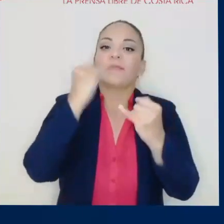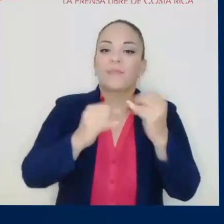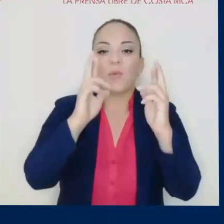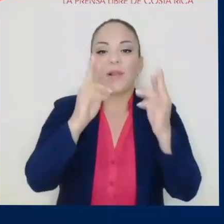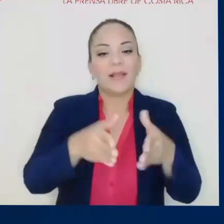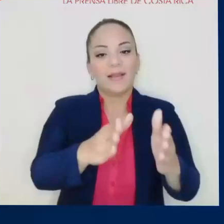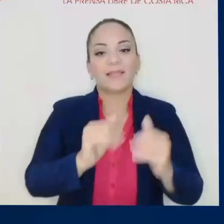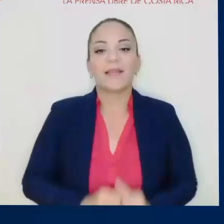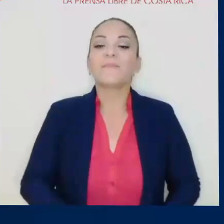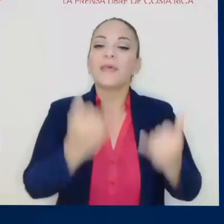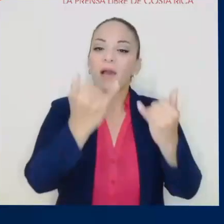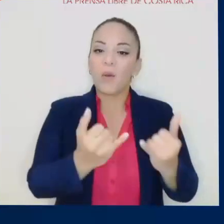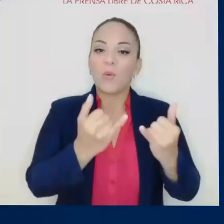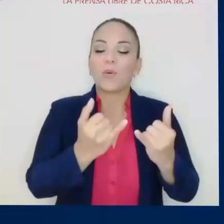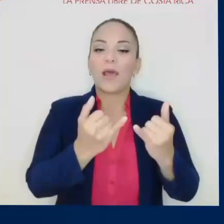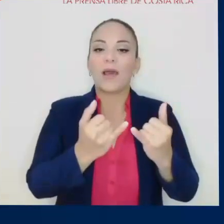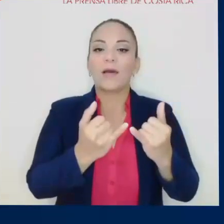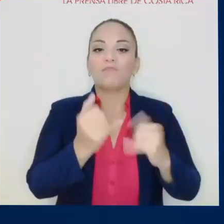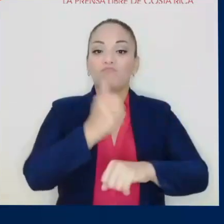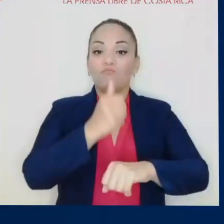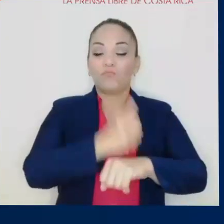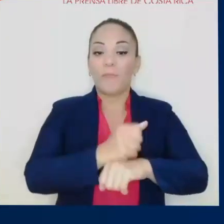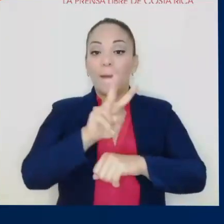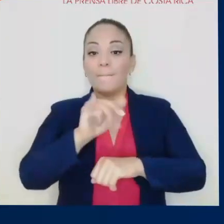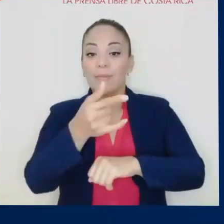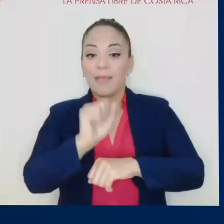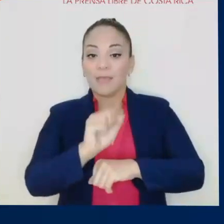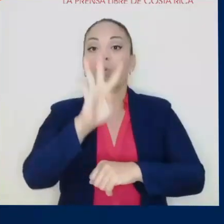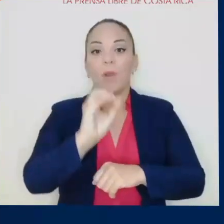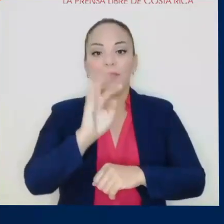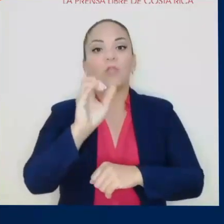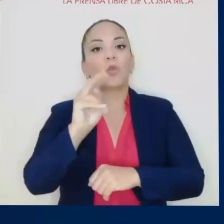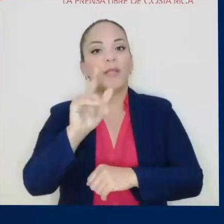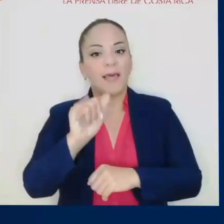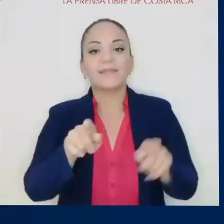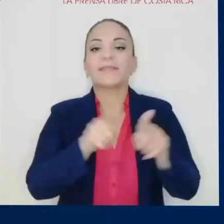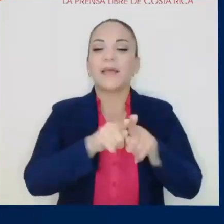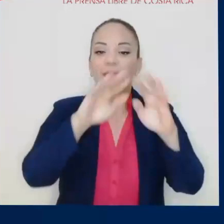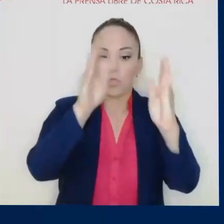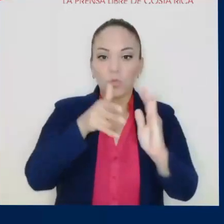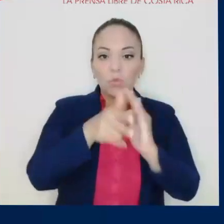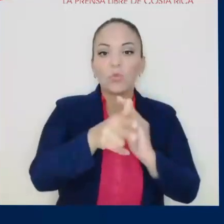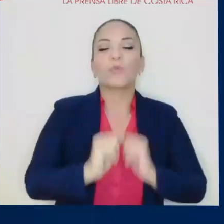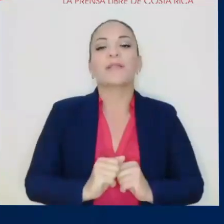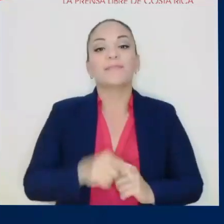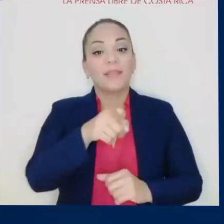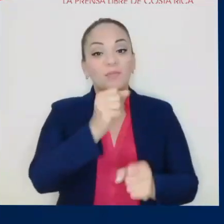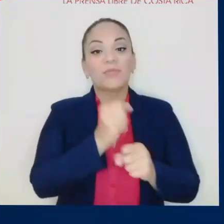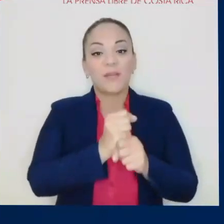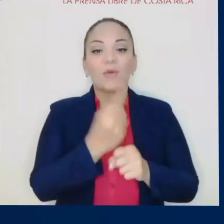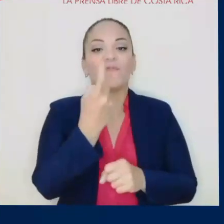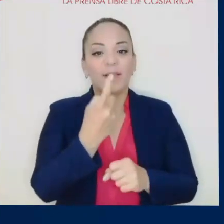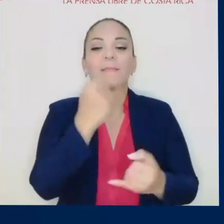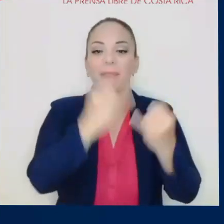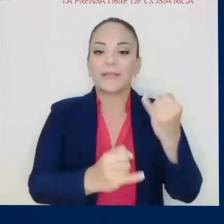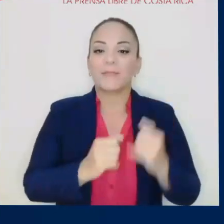circuito, esa carretera. Ahorita están montando las vigas de 40 toneladas y trabajando en el túnel, que son las